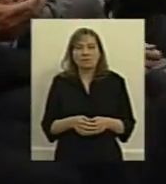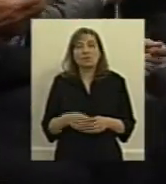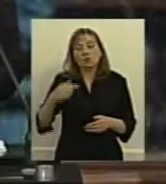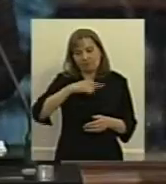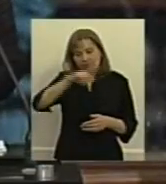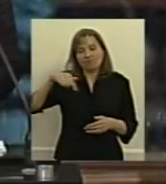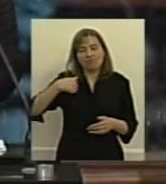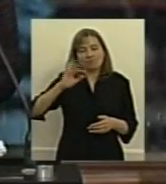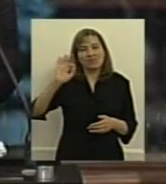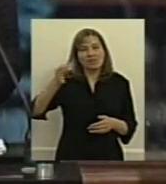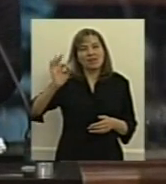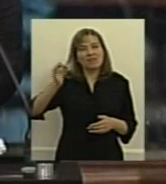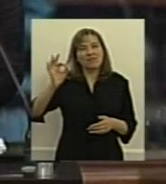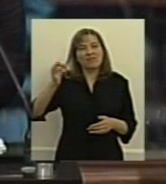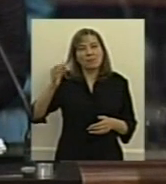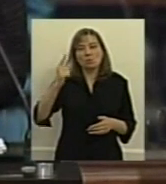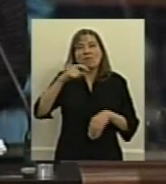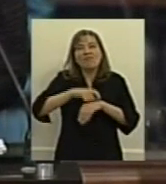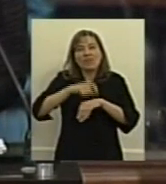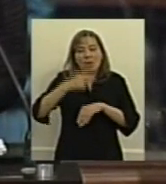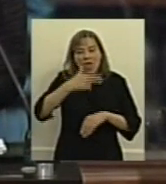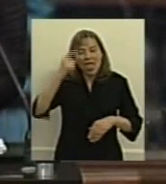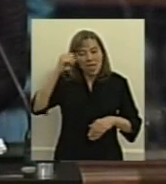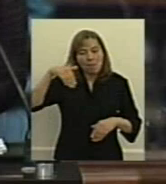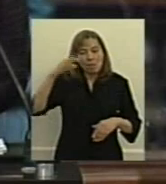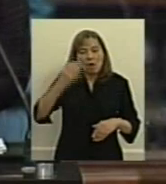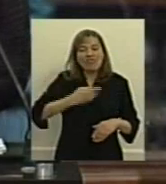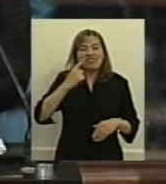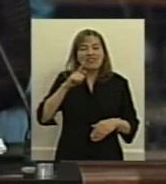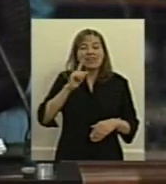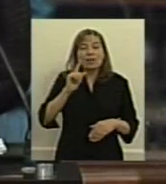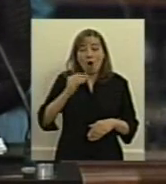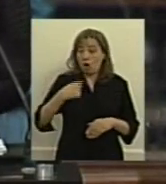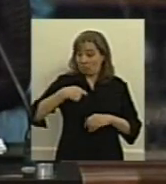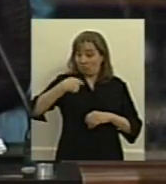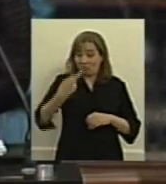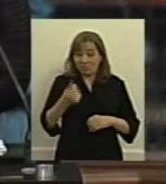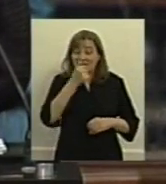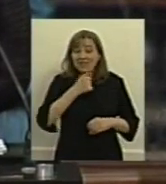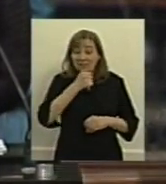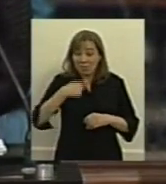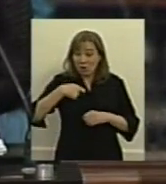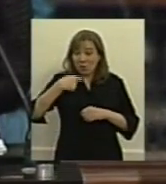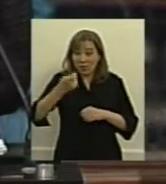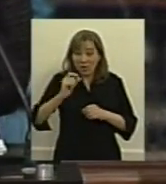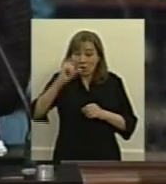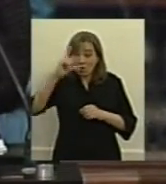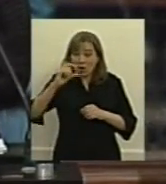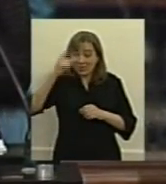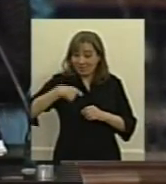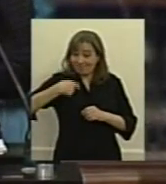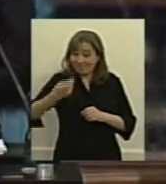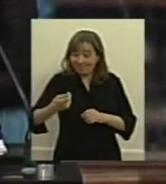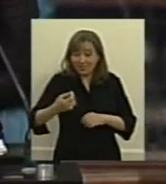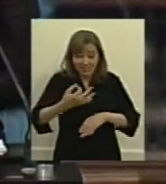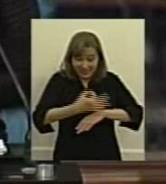sabemos que un hemofílico es una persona que si no se le suministra una determinada medicación